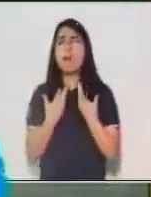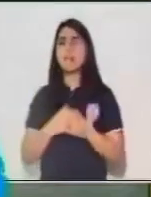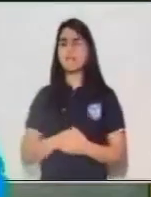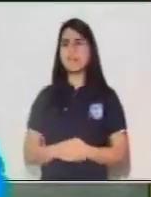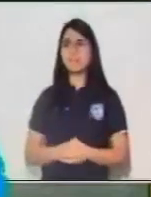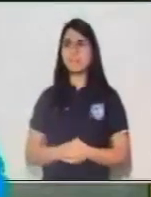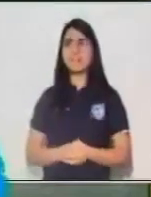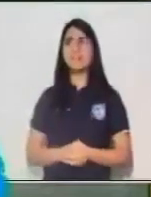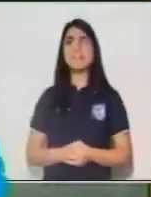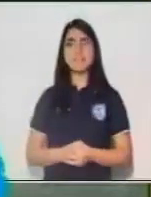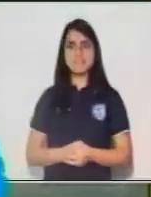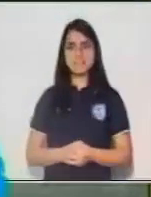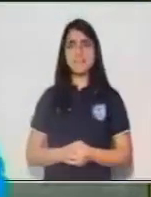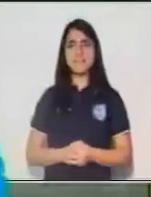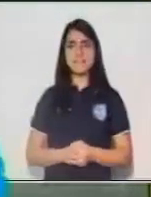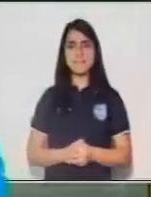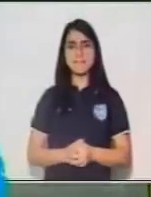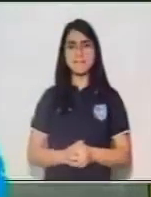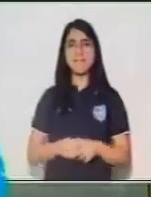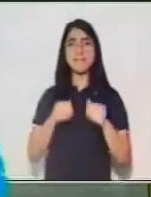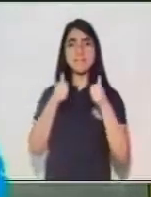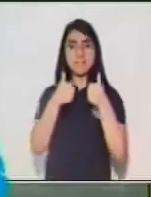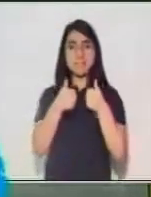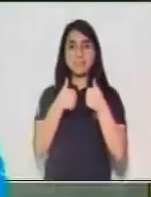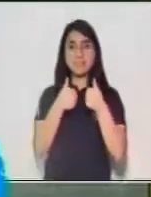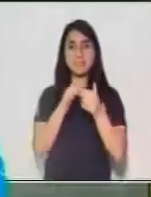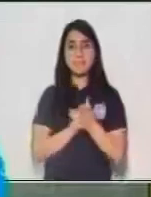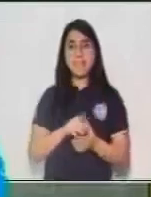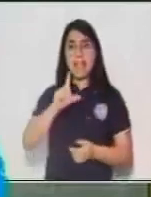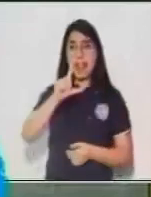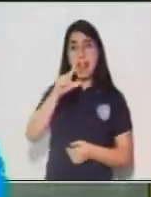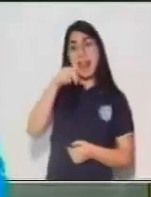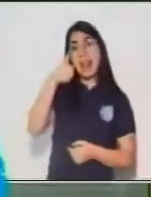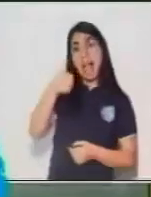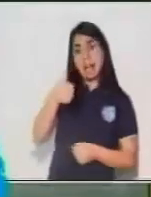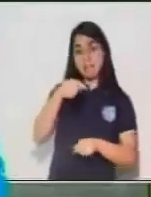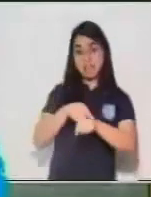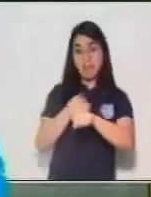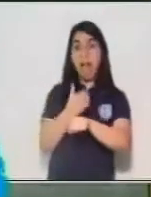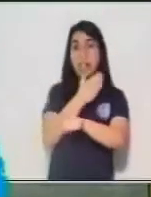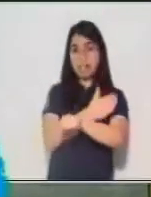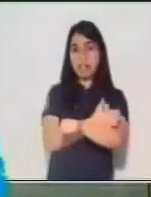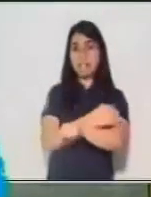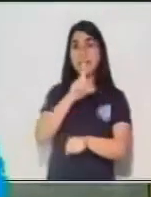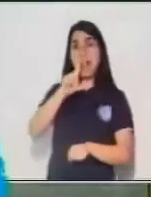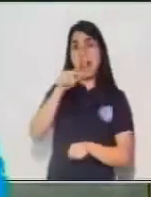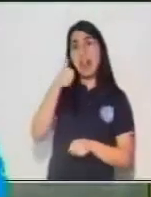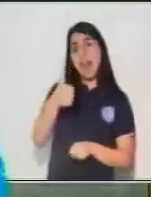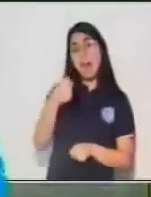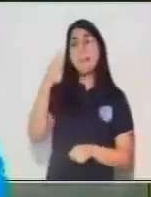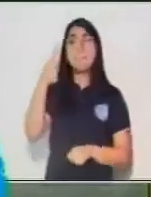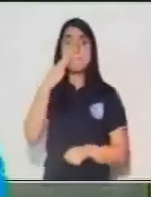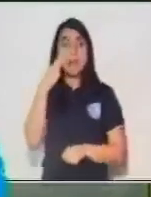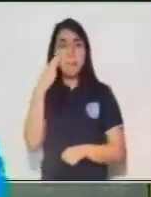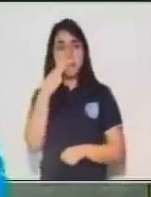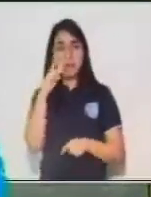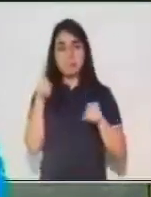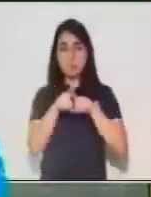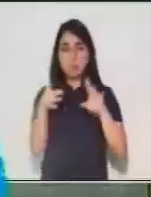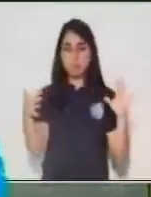Muy bien, la palabra la, que en este caso es un modificador directo, un artículo,